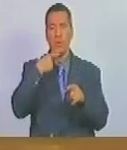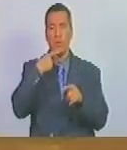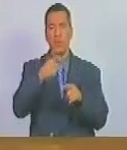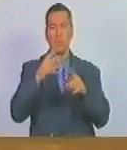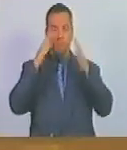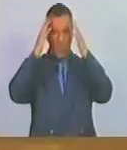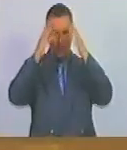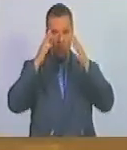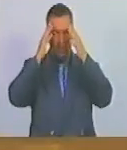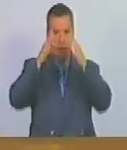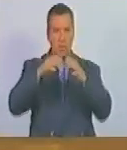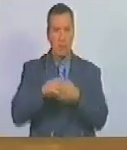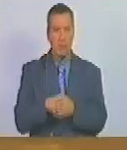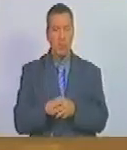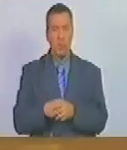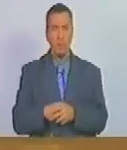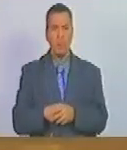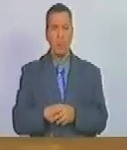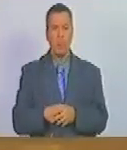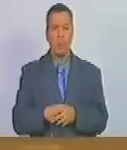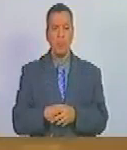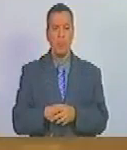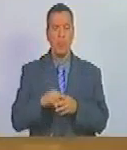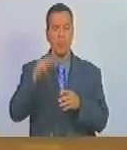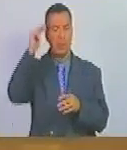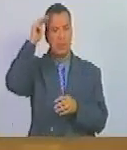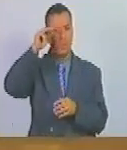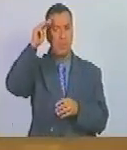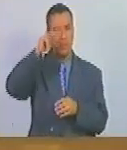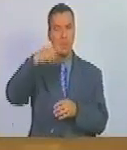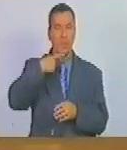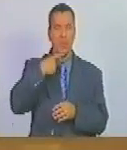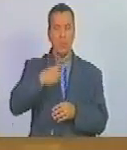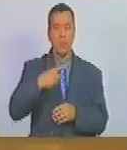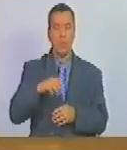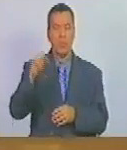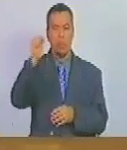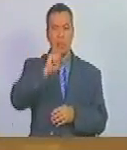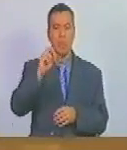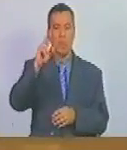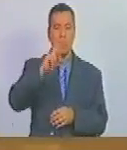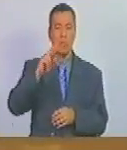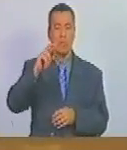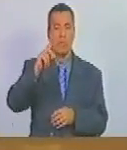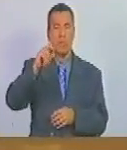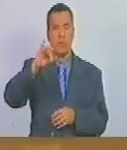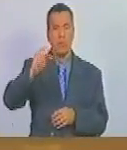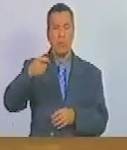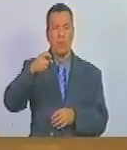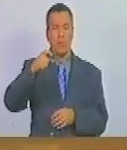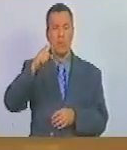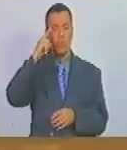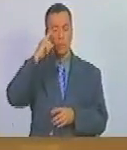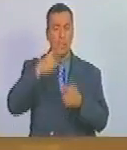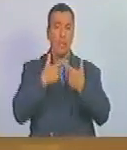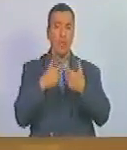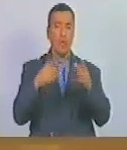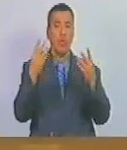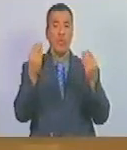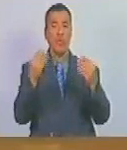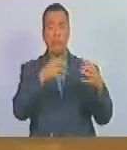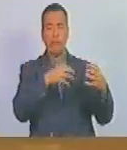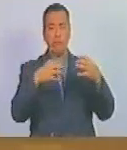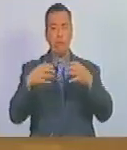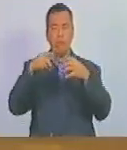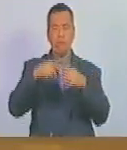aconsejaba su maestro, Simón Rodríguez. Y libró muchas batallas.